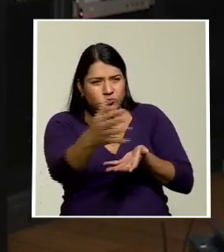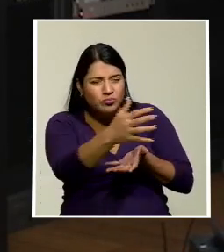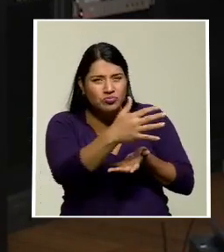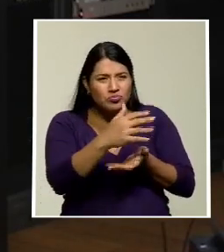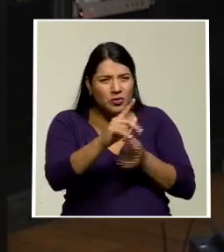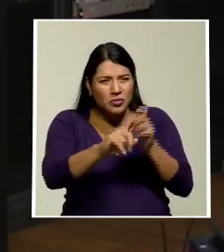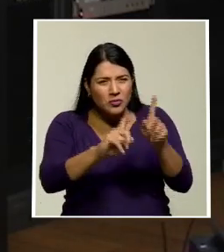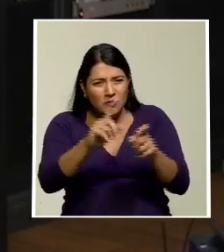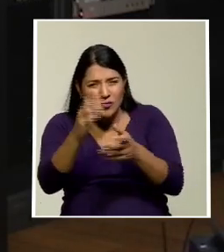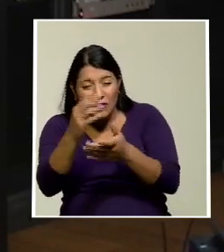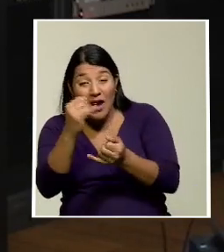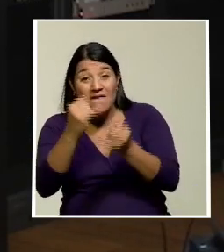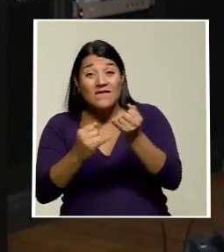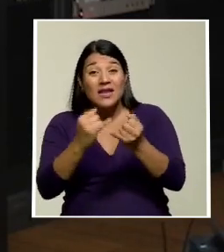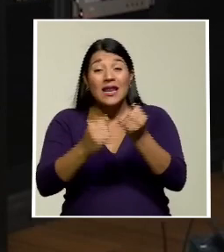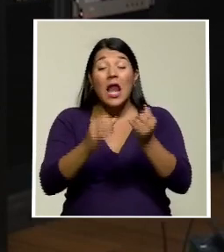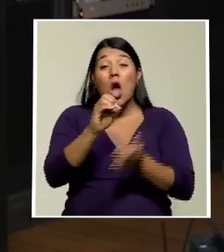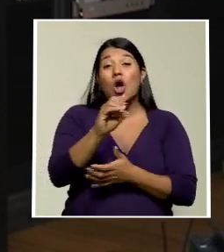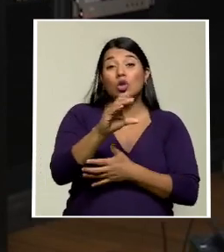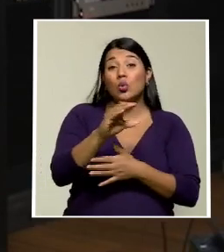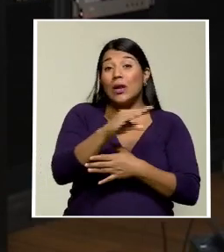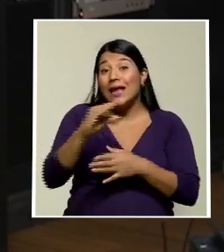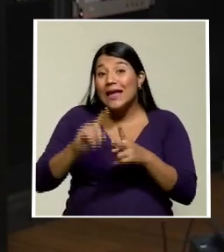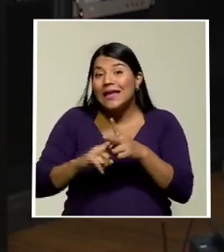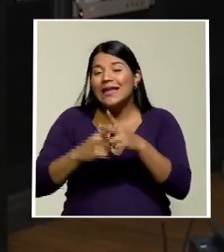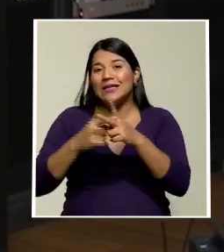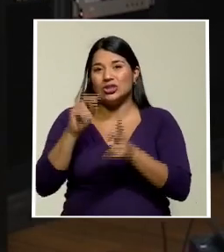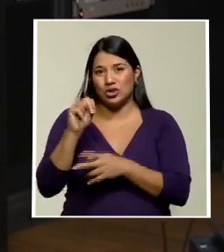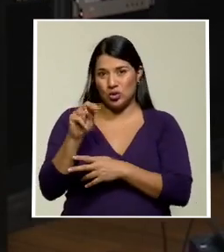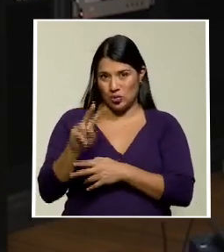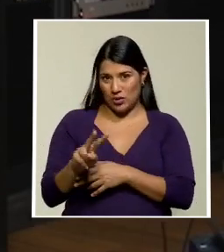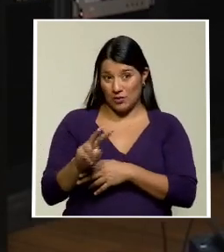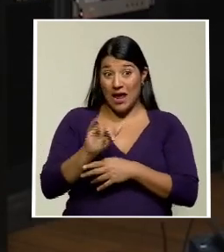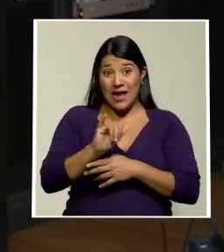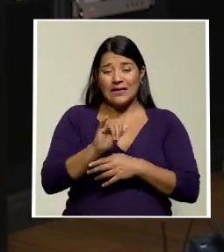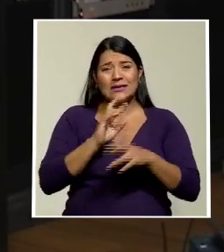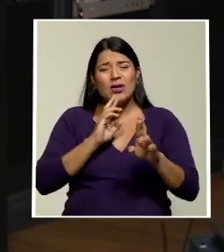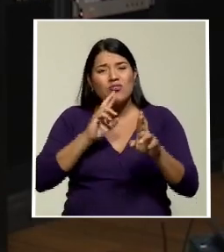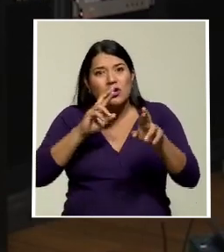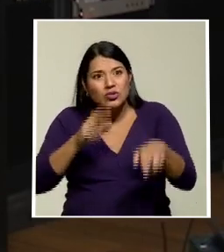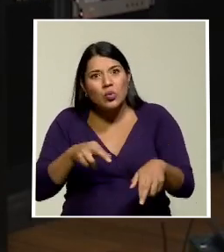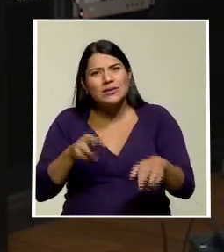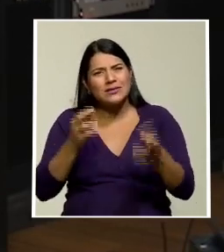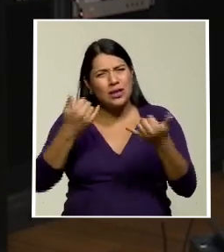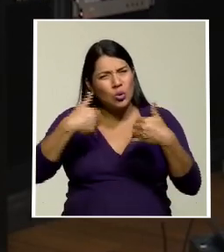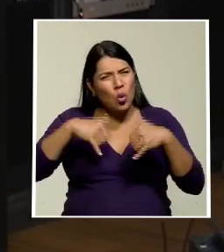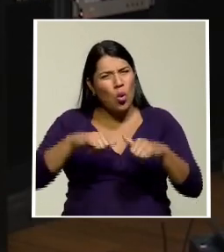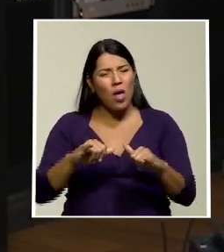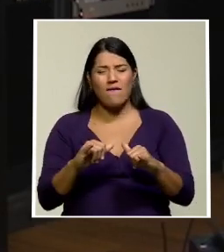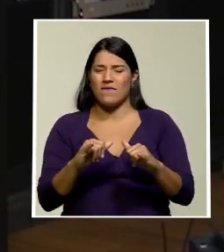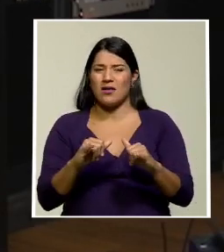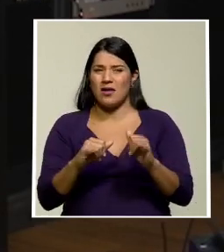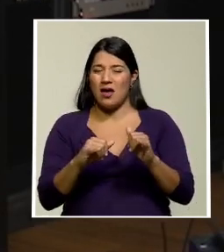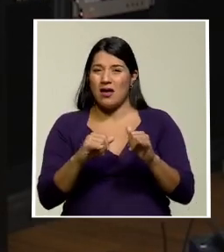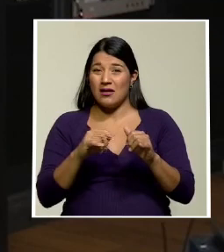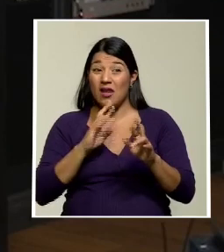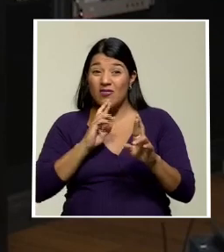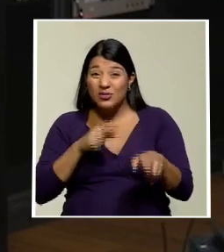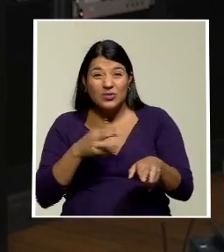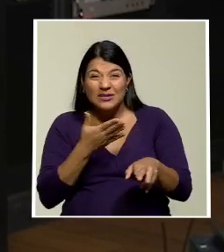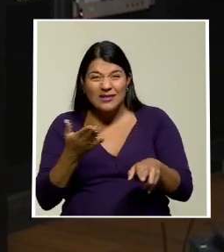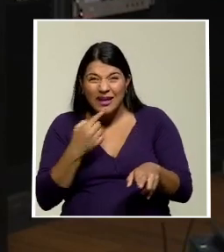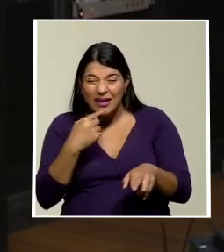octubre e inicios de noviembre. Estos resultados evidencian todavía mucha confusión respecto a la